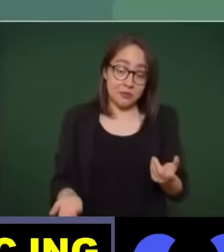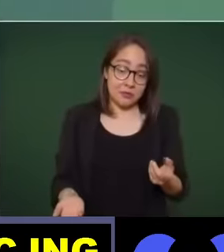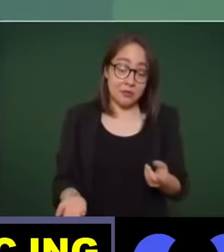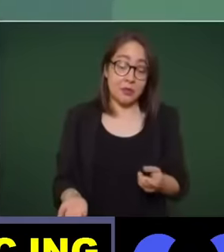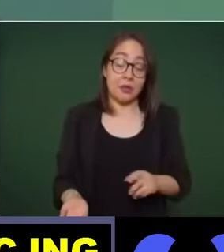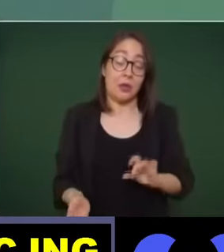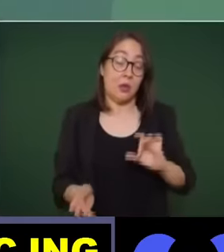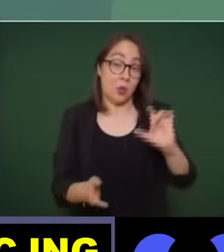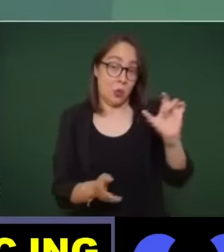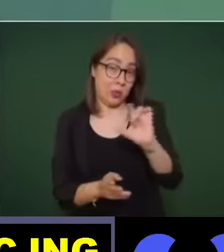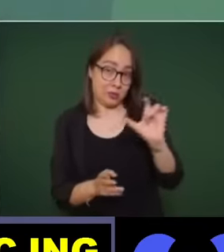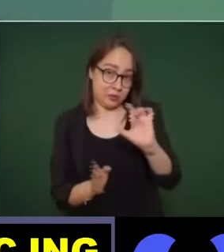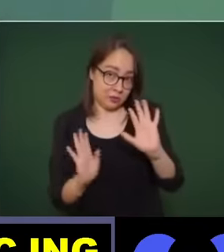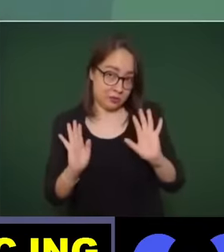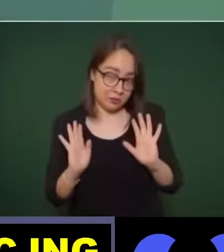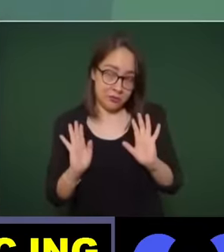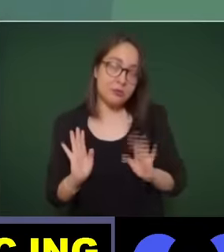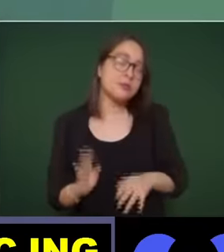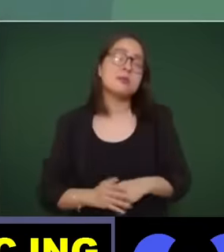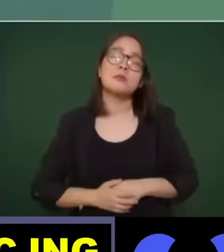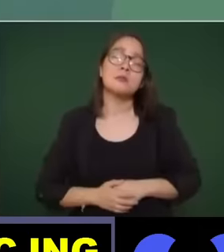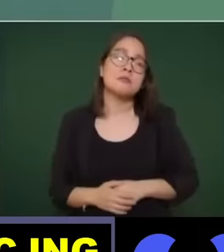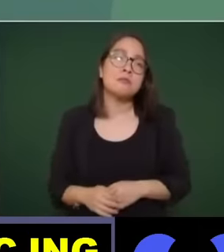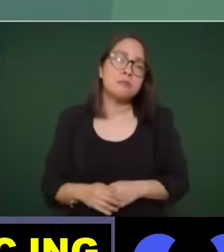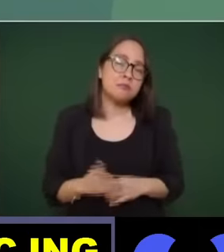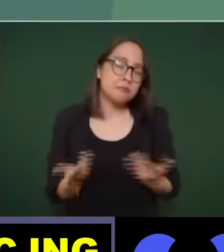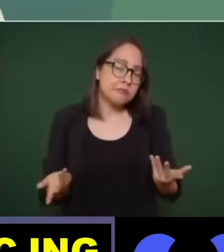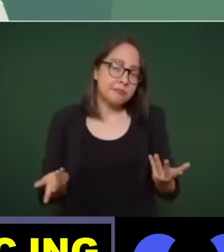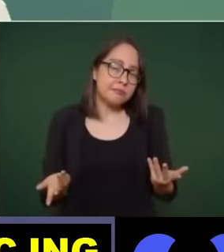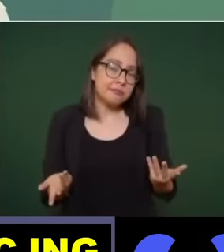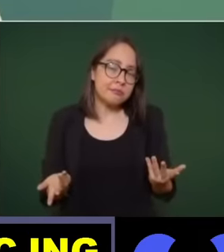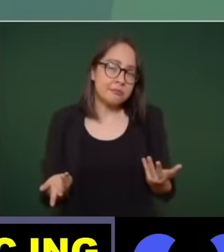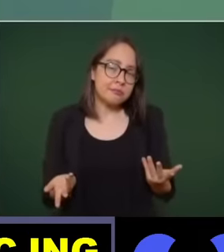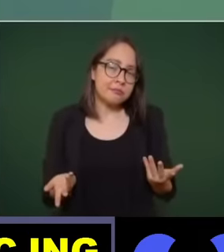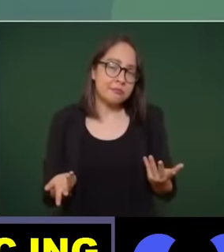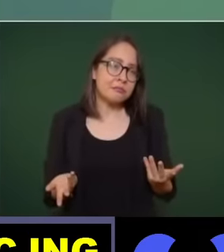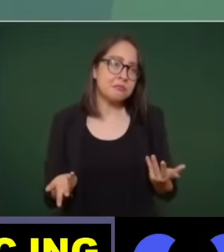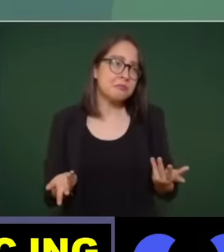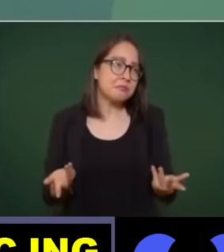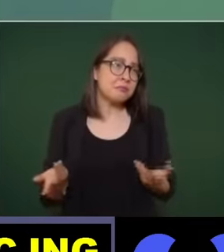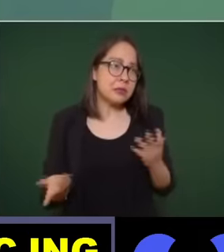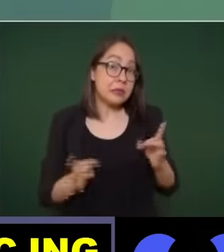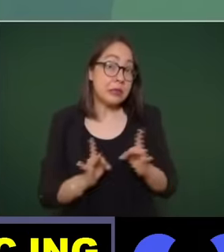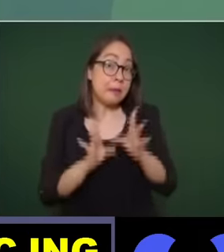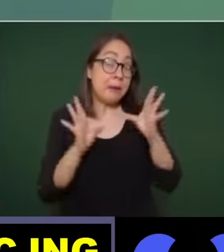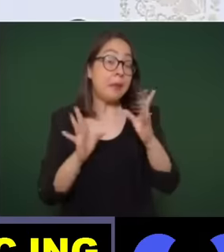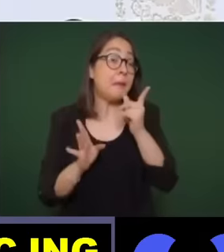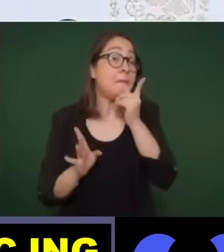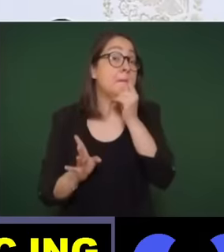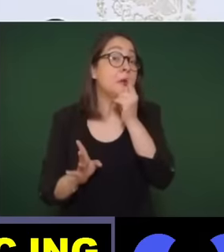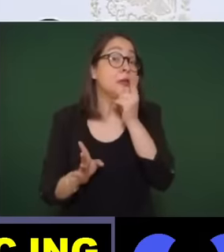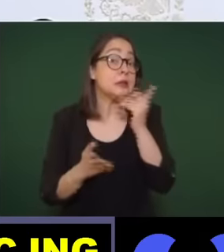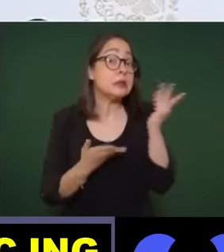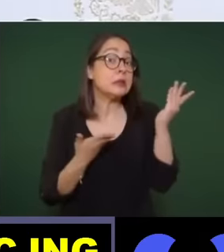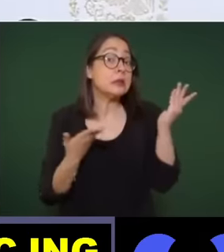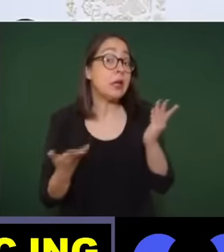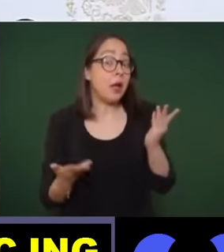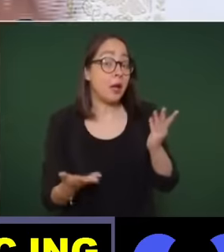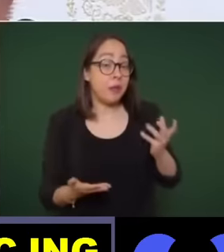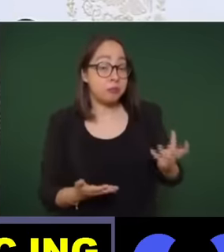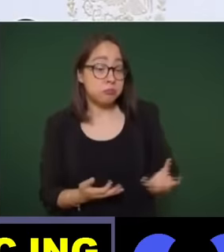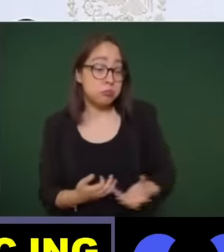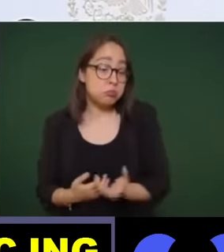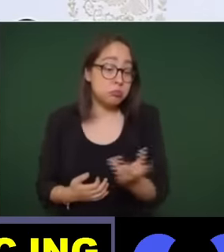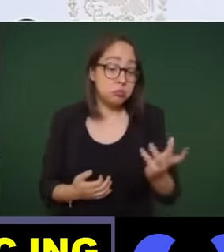llegaba en el caso que llegaba la policía la misma